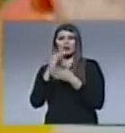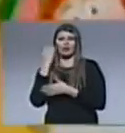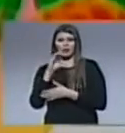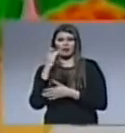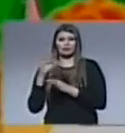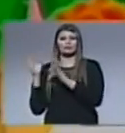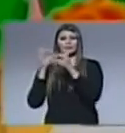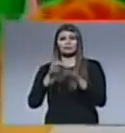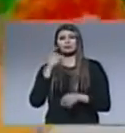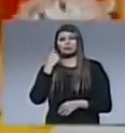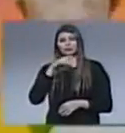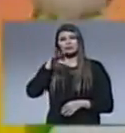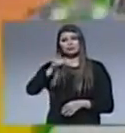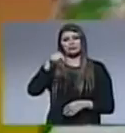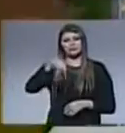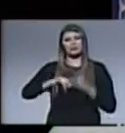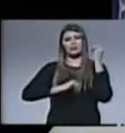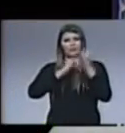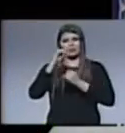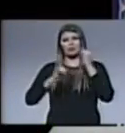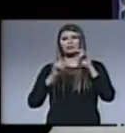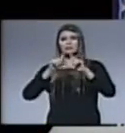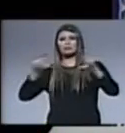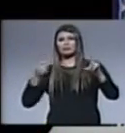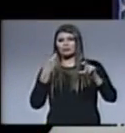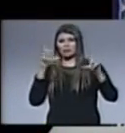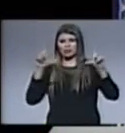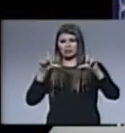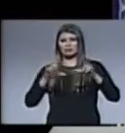reserva tu fecha más información al número en pantalla